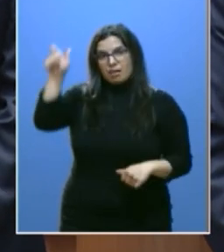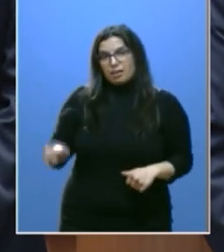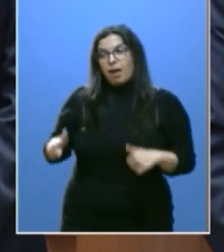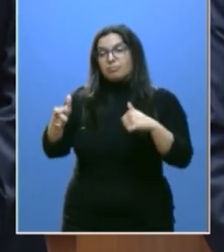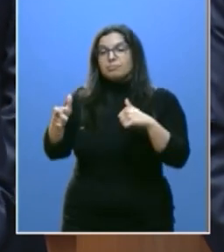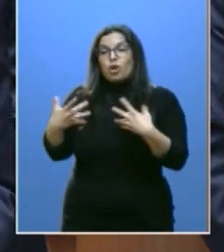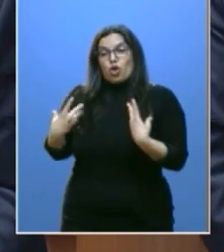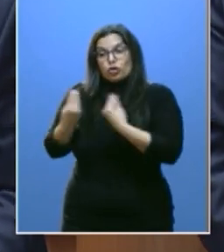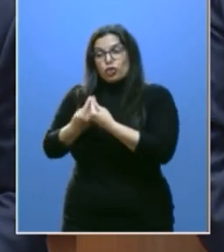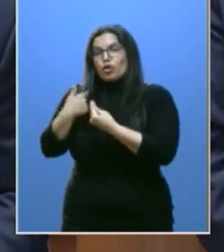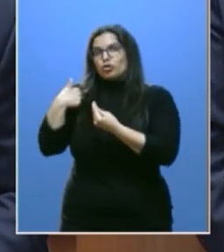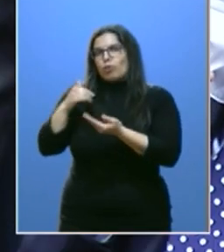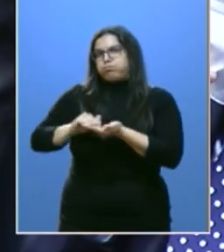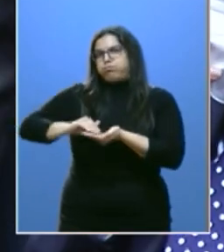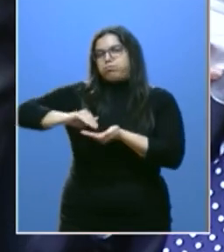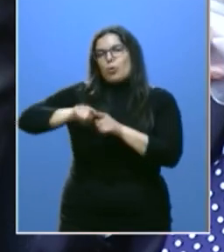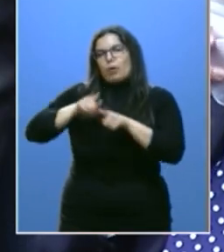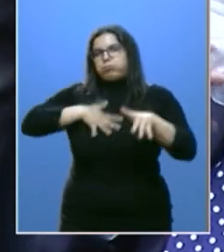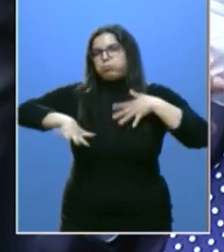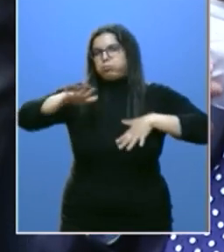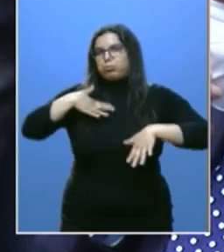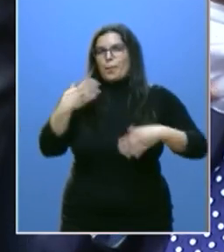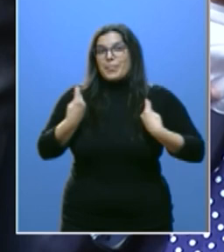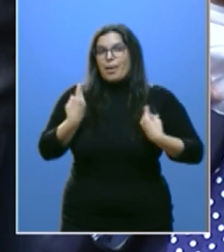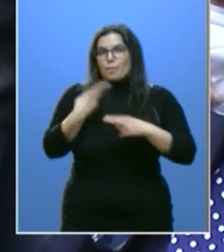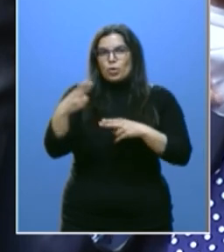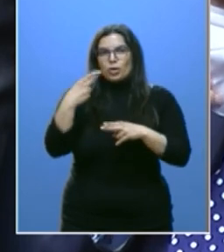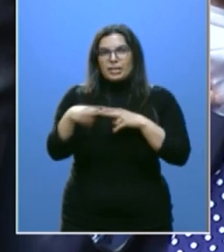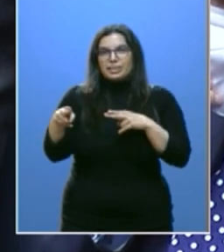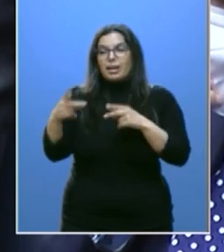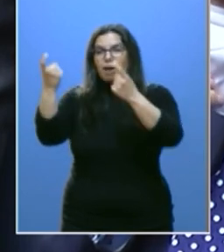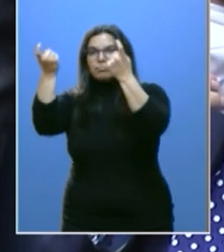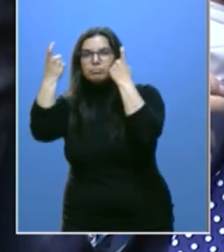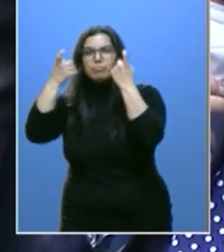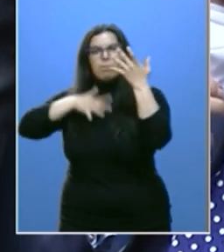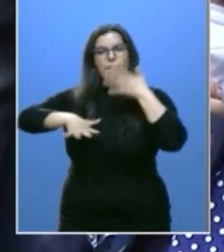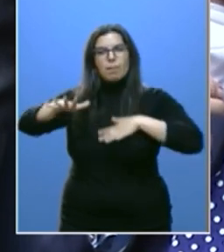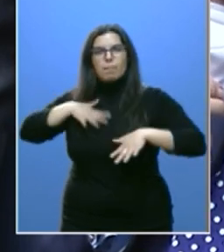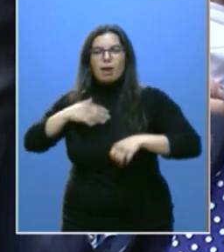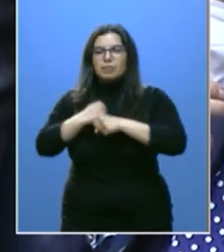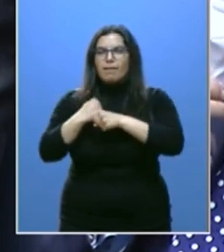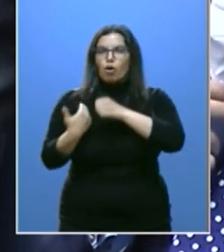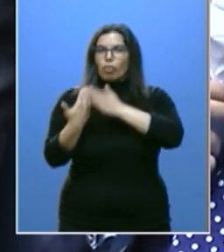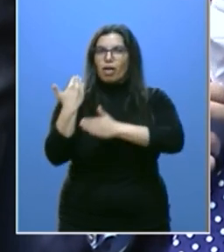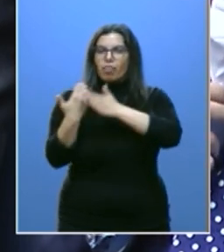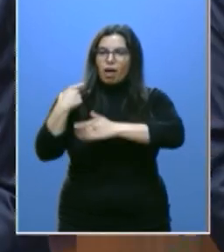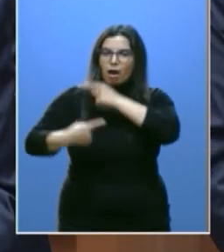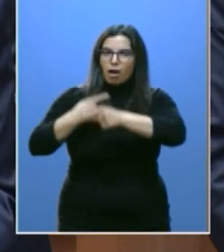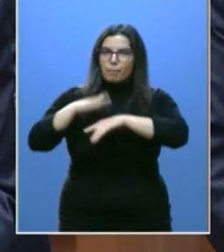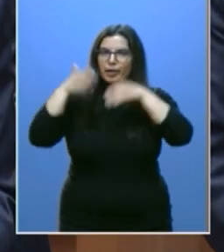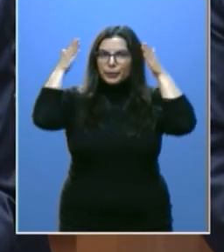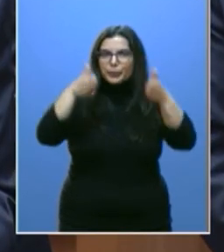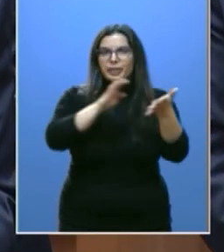crecí en mi vida política. Llevo conmigo tus enseñanzas en el trabajo diario por esta comunidad.